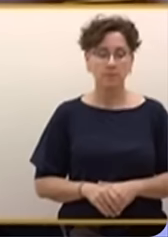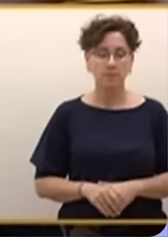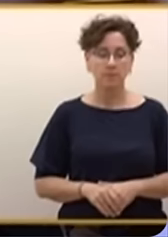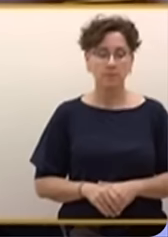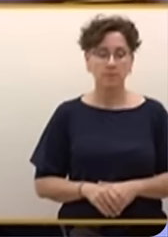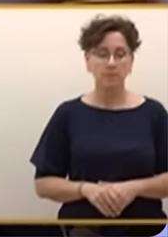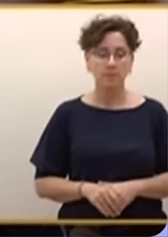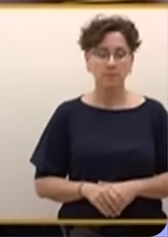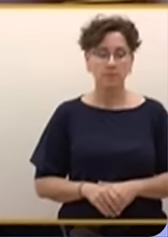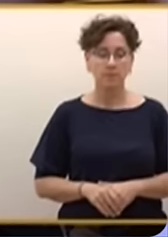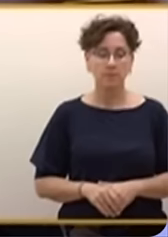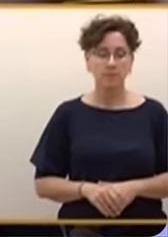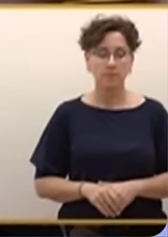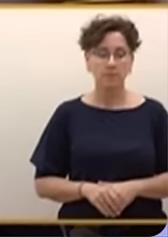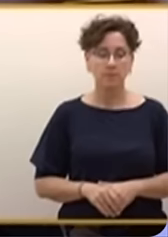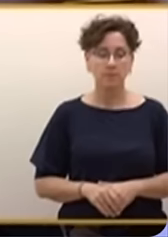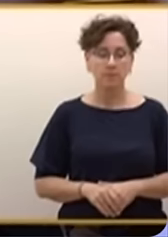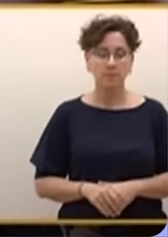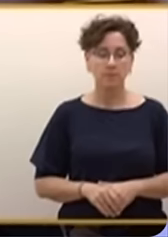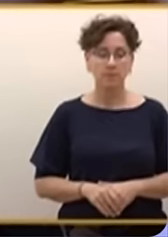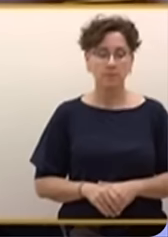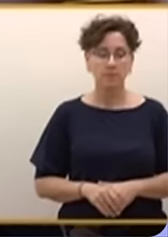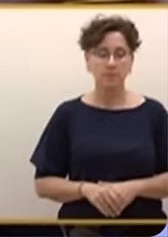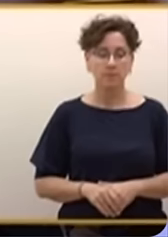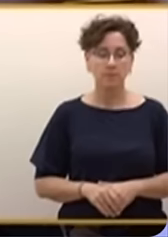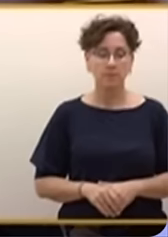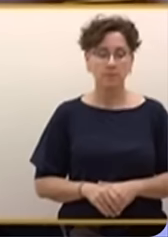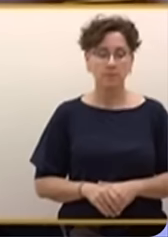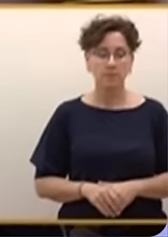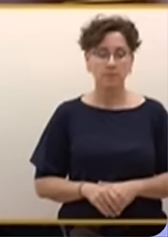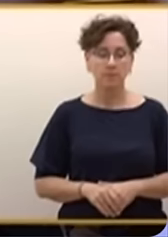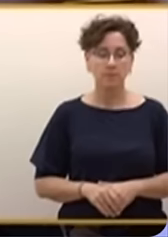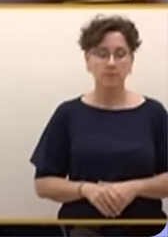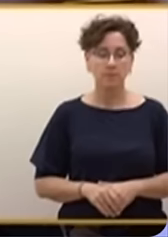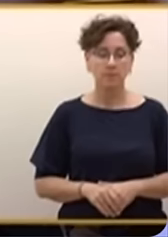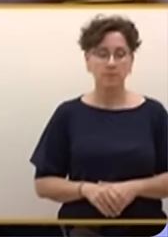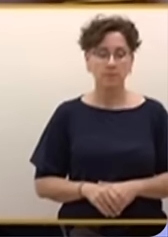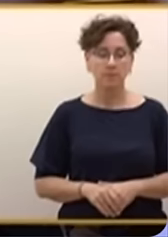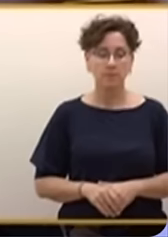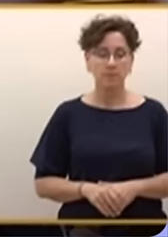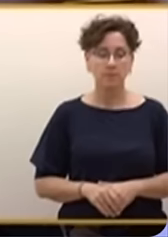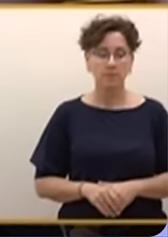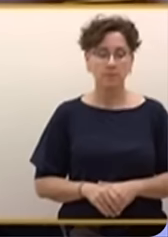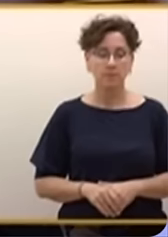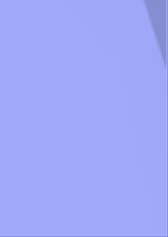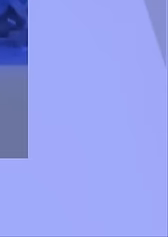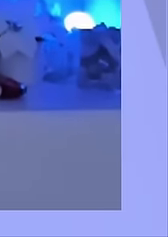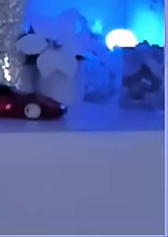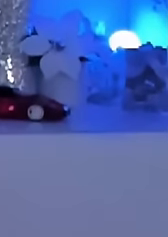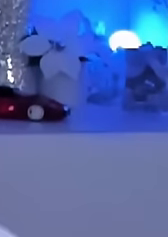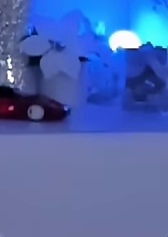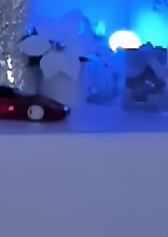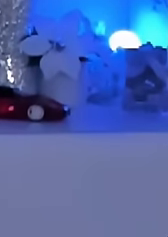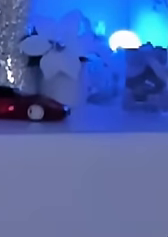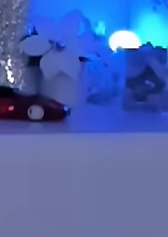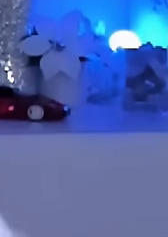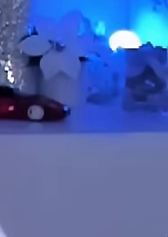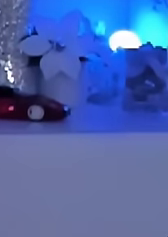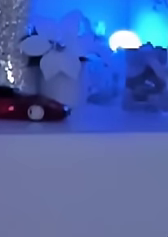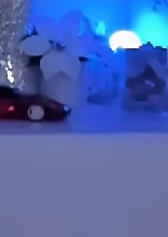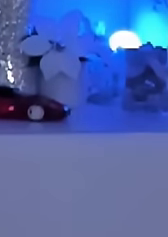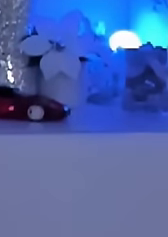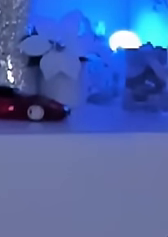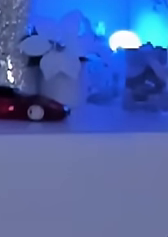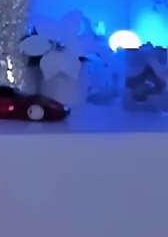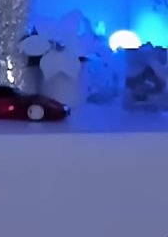discurso de Santiago Abascal en el acto de Vox del Vida 24. Pero aquí sí que ha sabido estar a la altura. Y a partir de aquí, bueno, lo